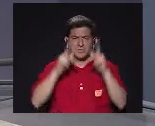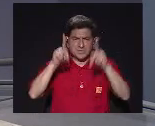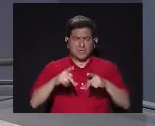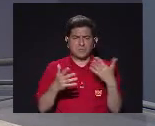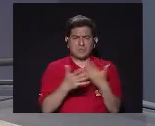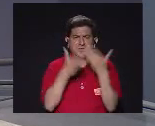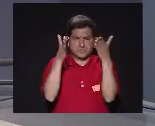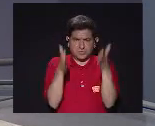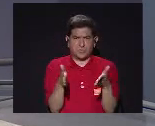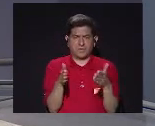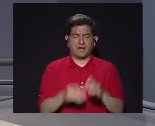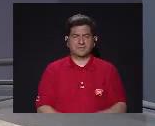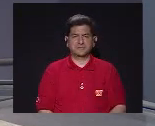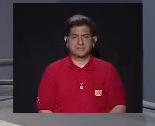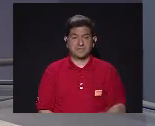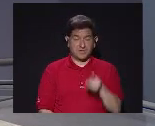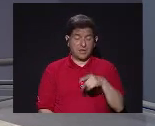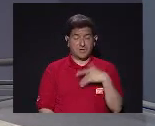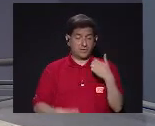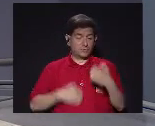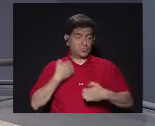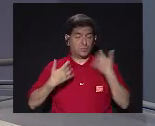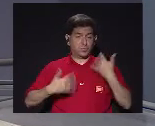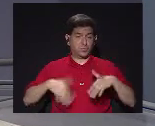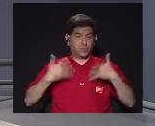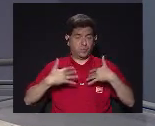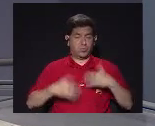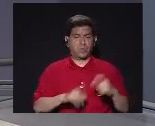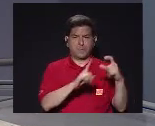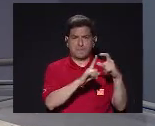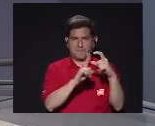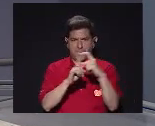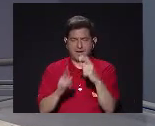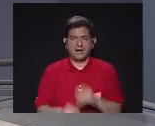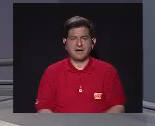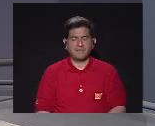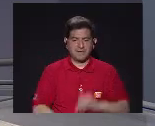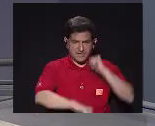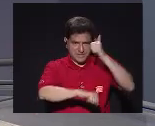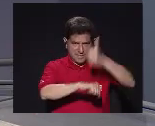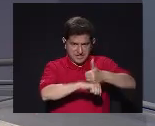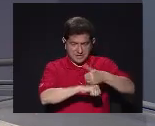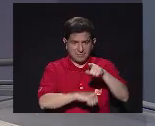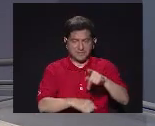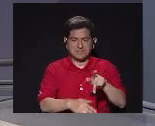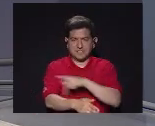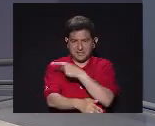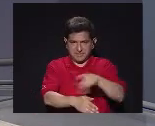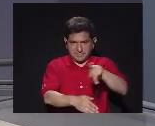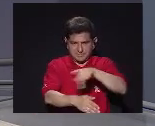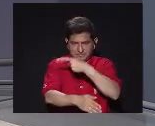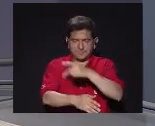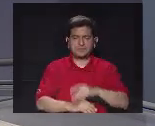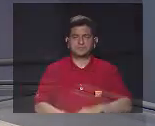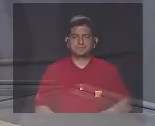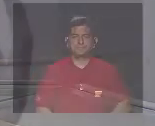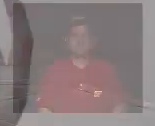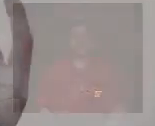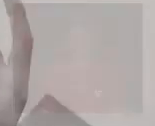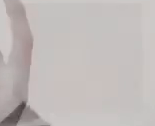la situación De las personas privadas De libertad Y se conmovieron Por sus palabras Que quedaron plasmadas En estos poemas